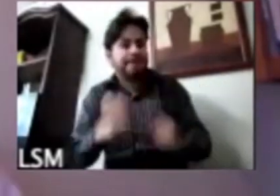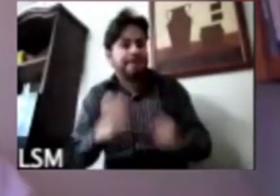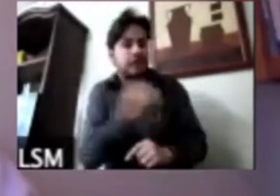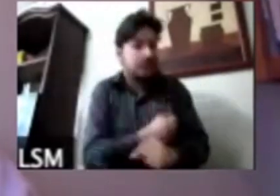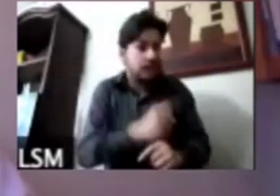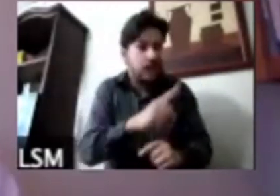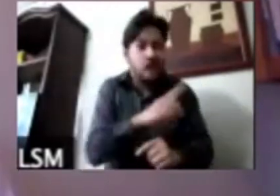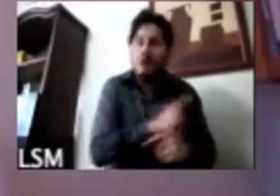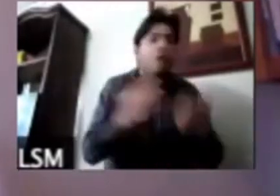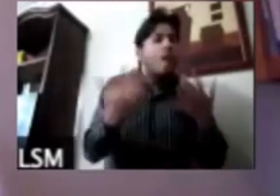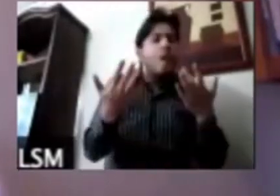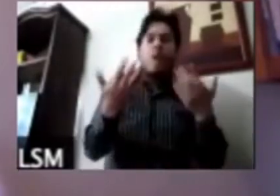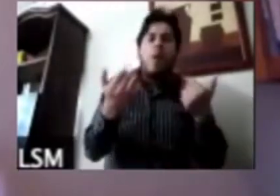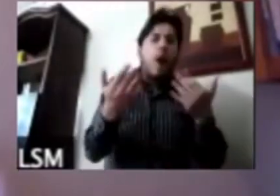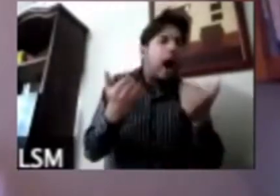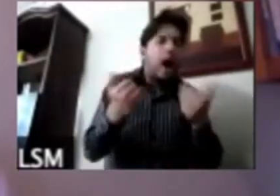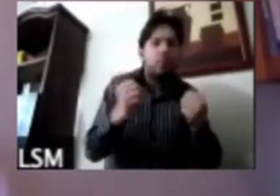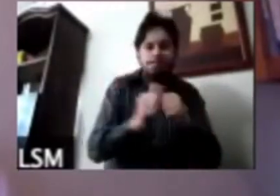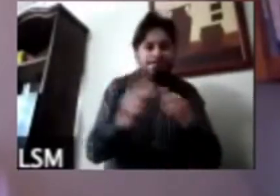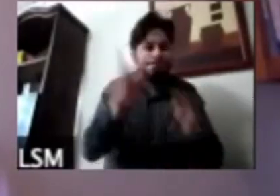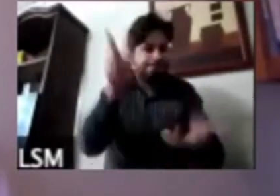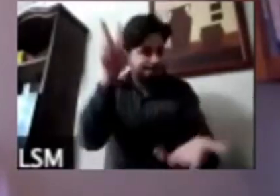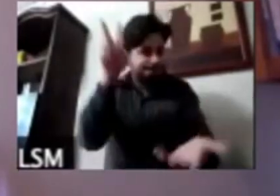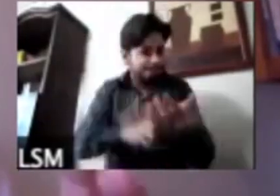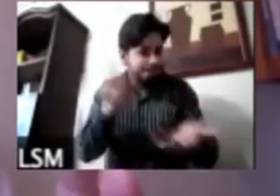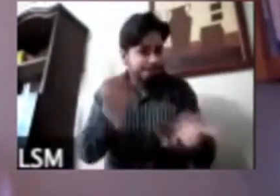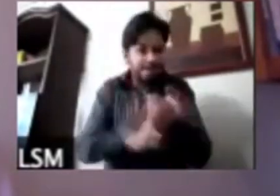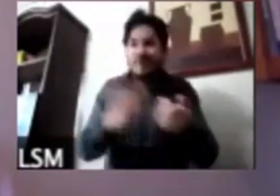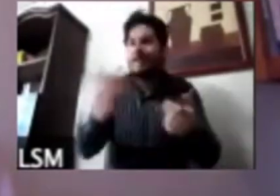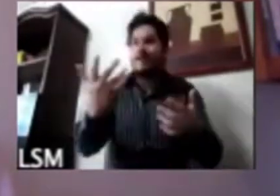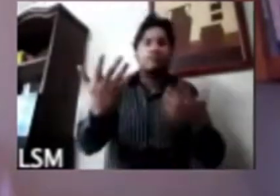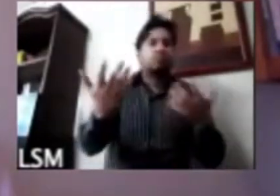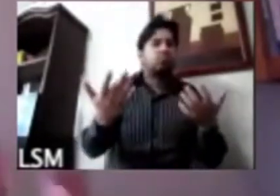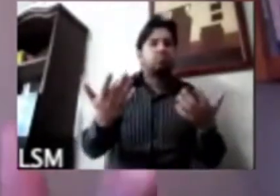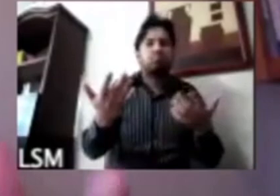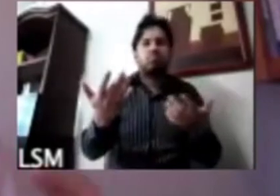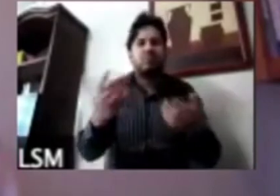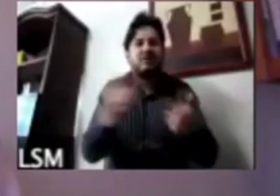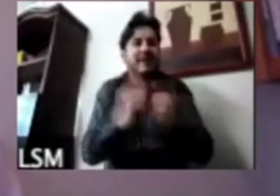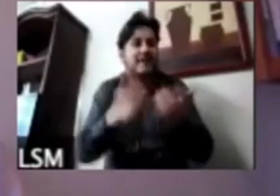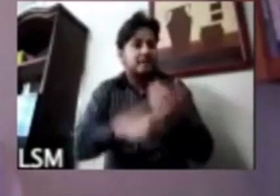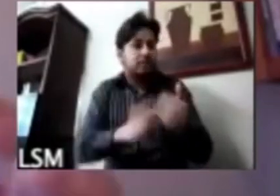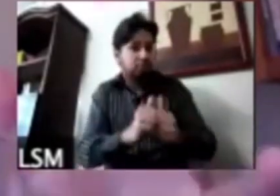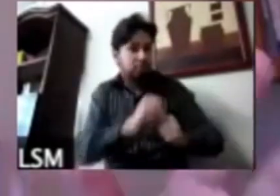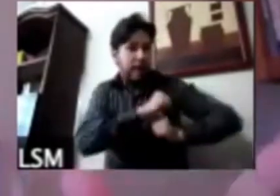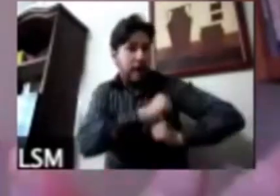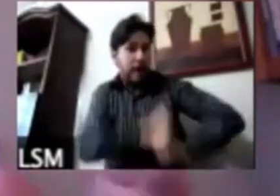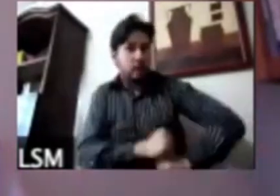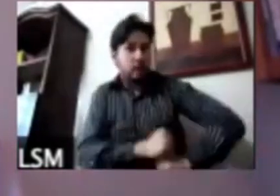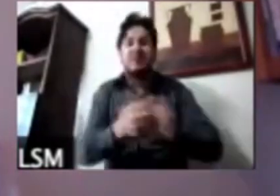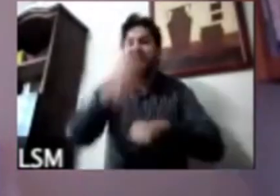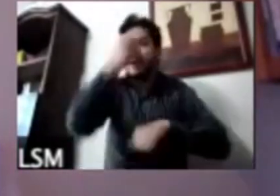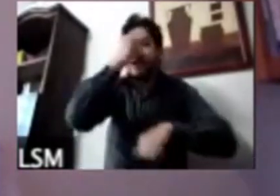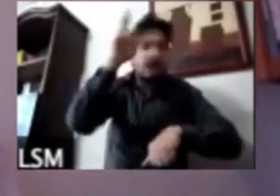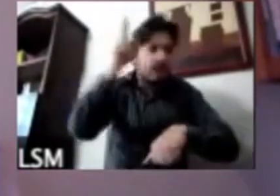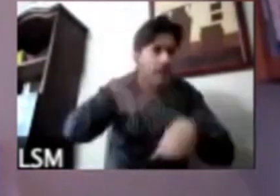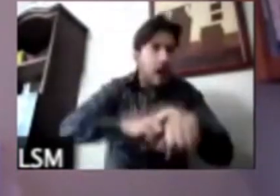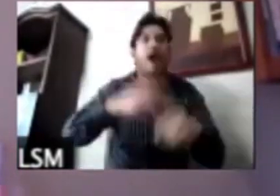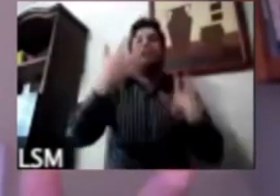hay una valoración solamente digamos de de las autoridades de los secretarios por ejemplo el